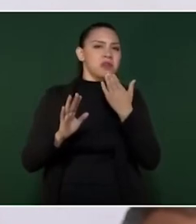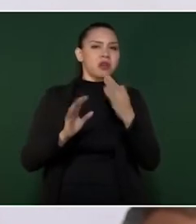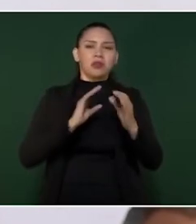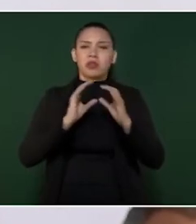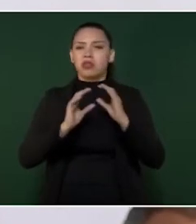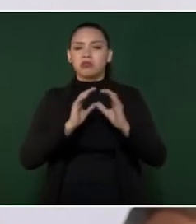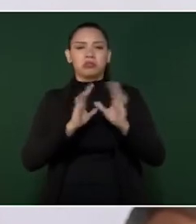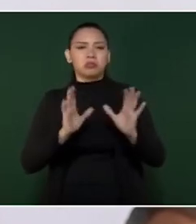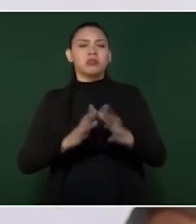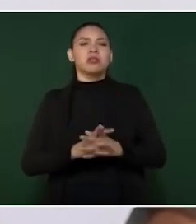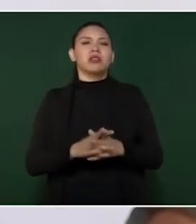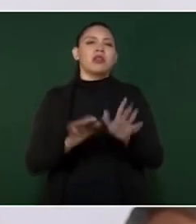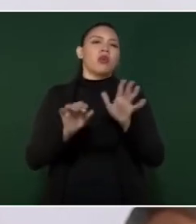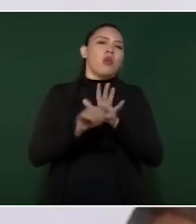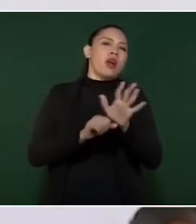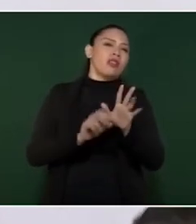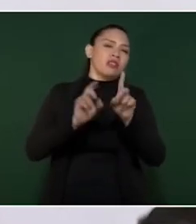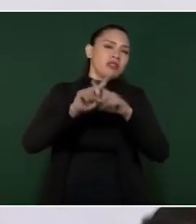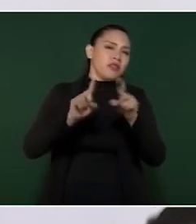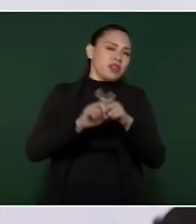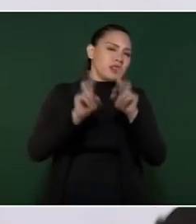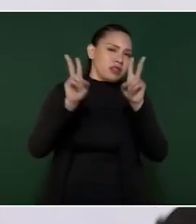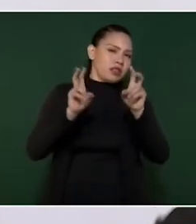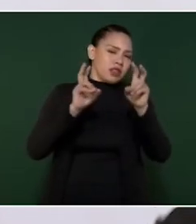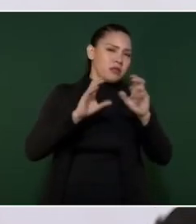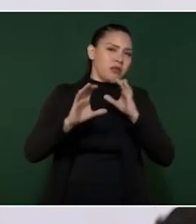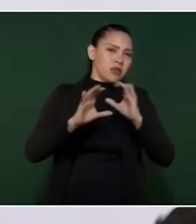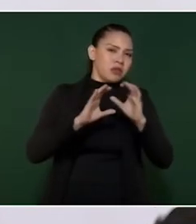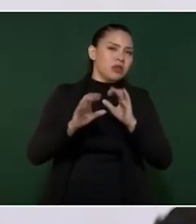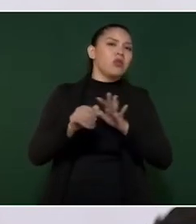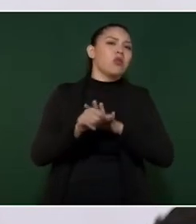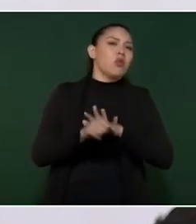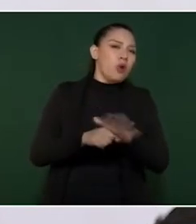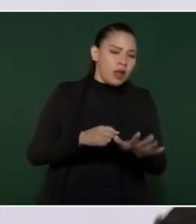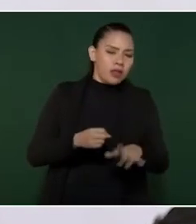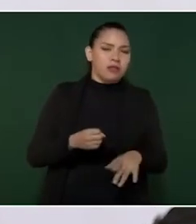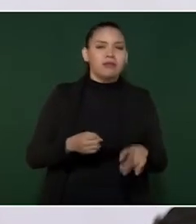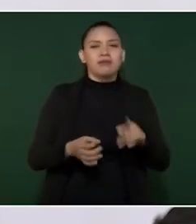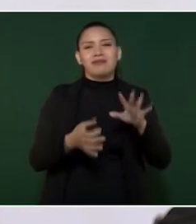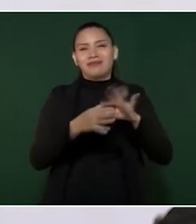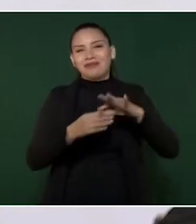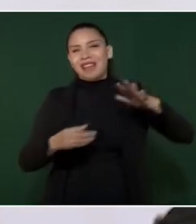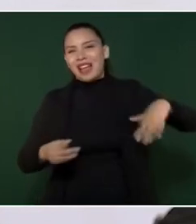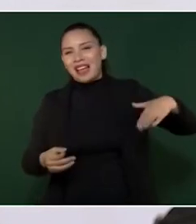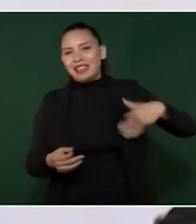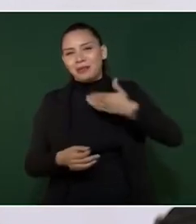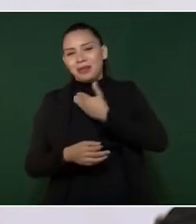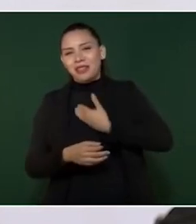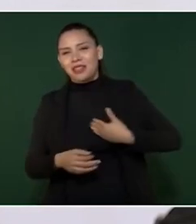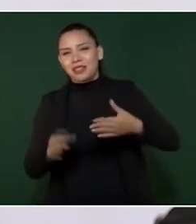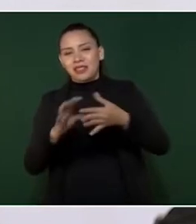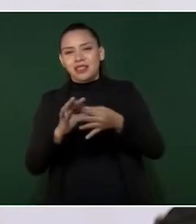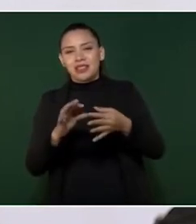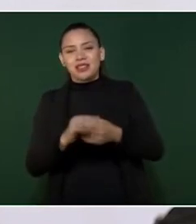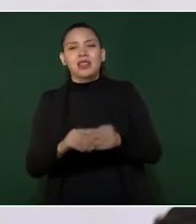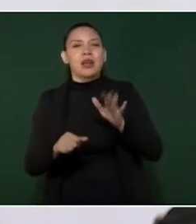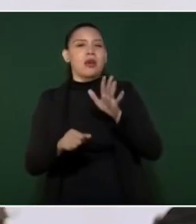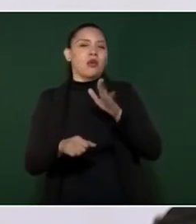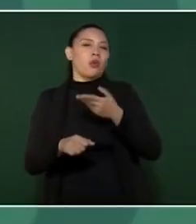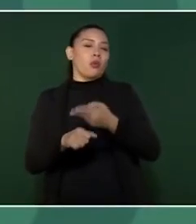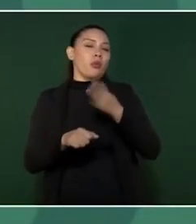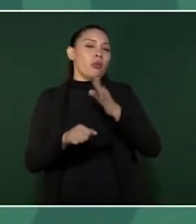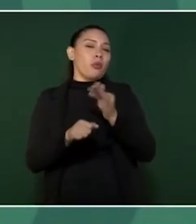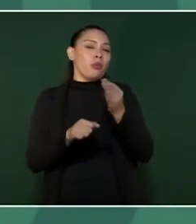Y los temas que se tocaron primordialmente fue, bueno, ya el que se comentó por parte del señor presidente, el que tiene que ver con